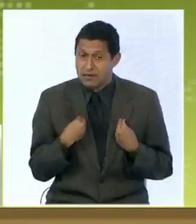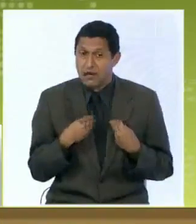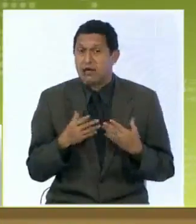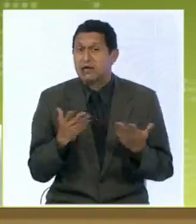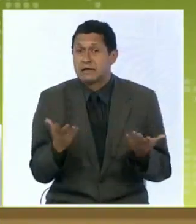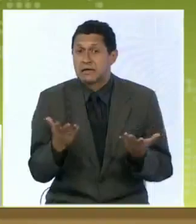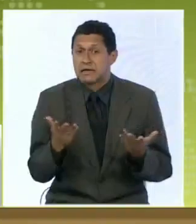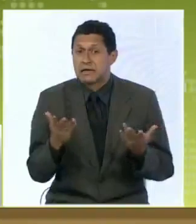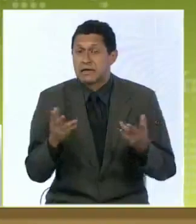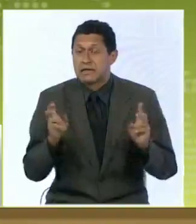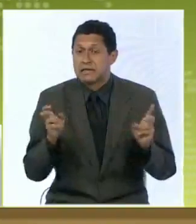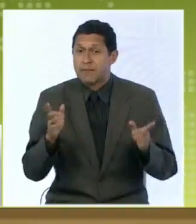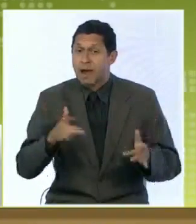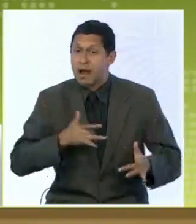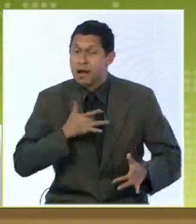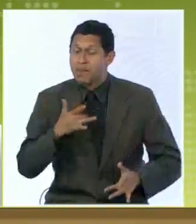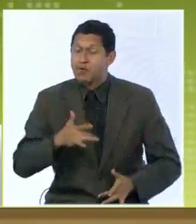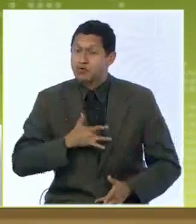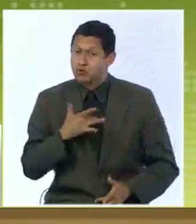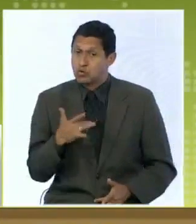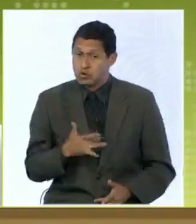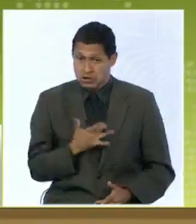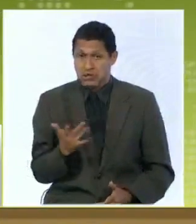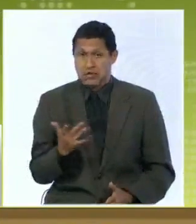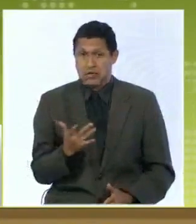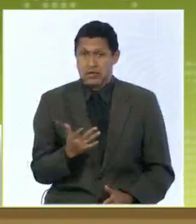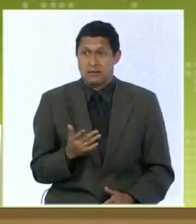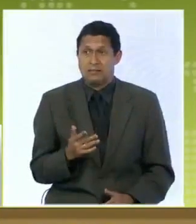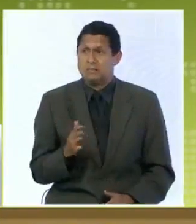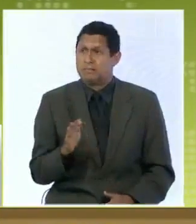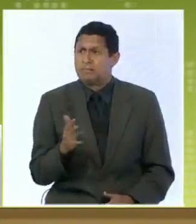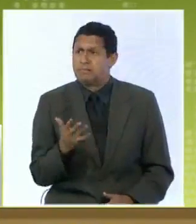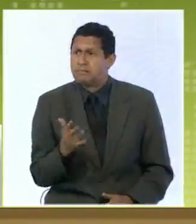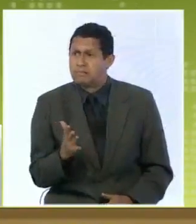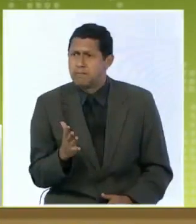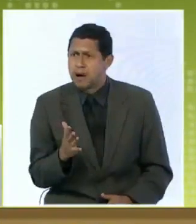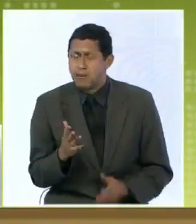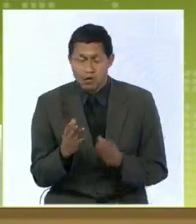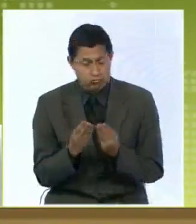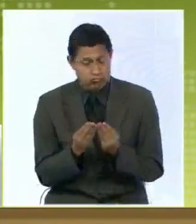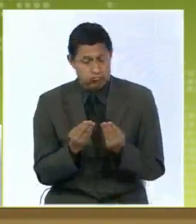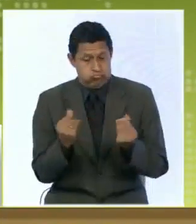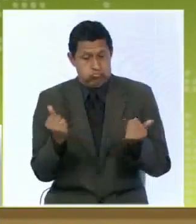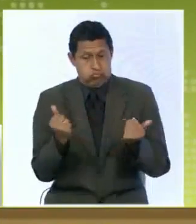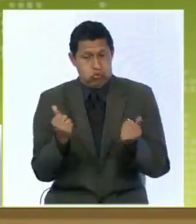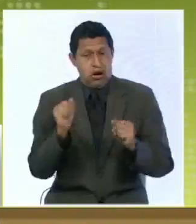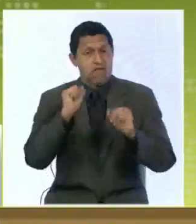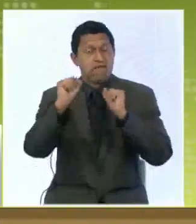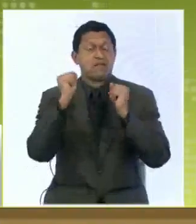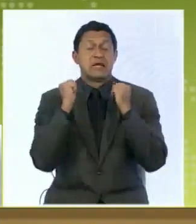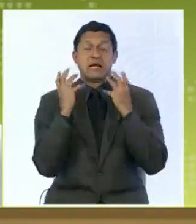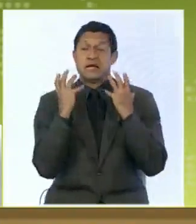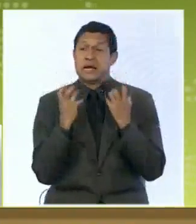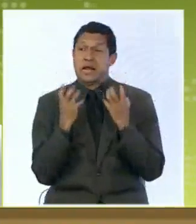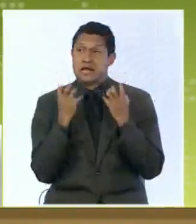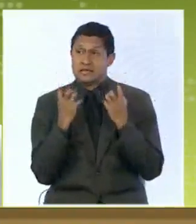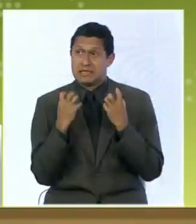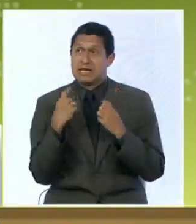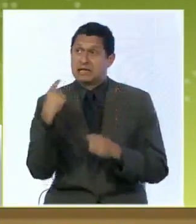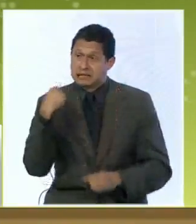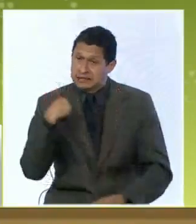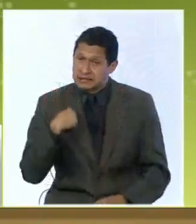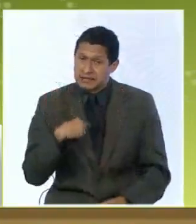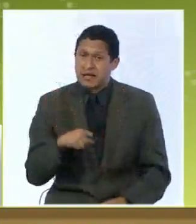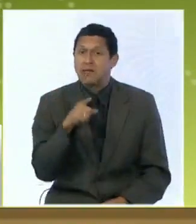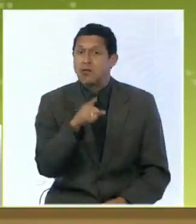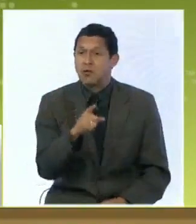es el tema emocional, es una especie de sanación antiestrés que es lo que logramos definitivamente